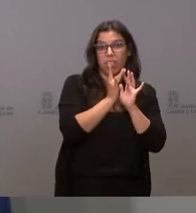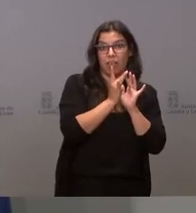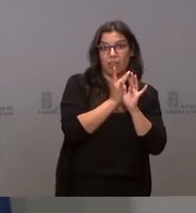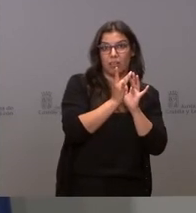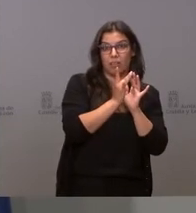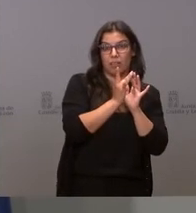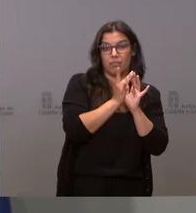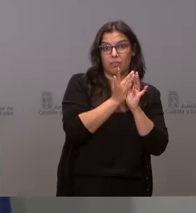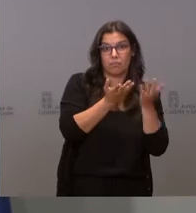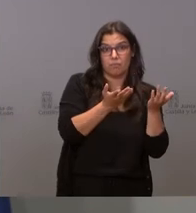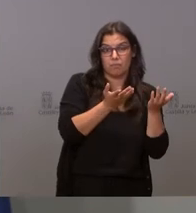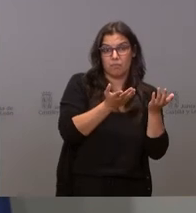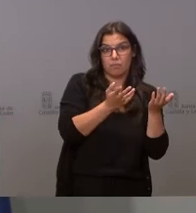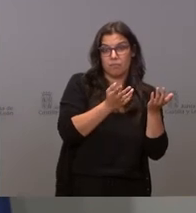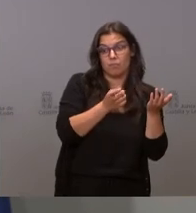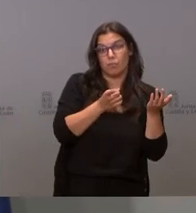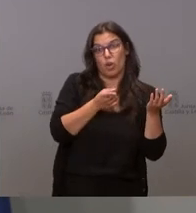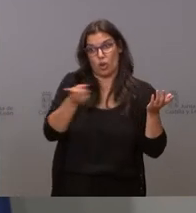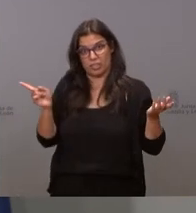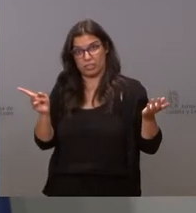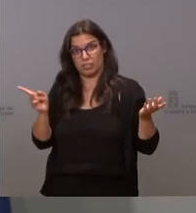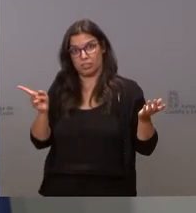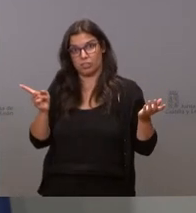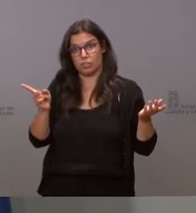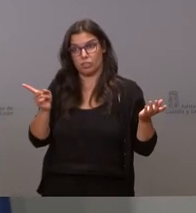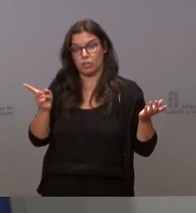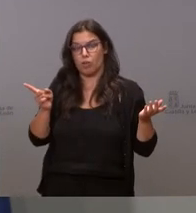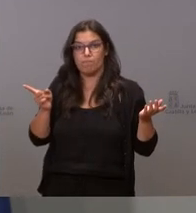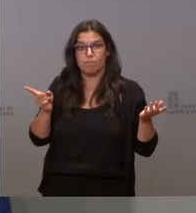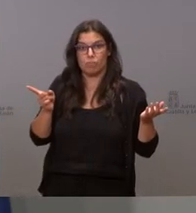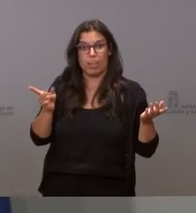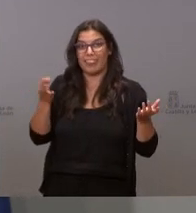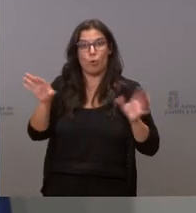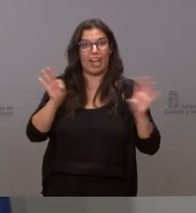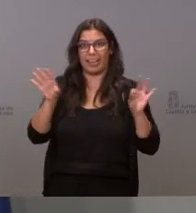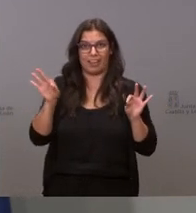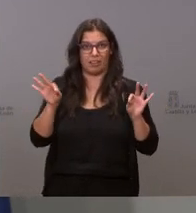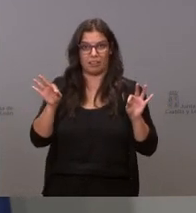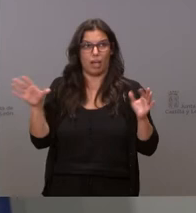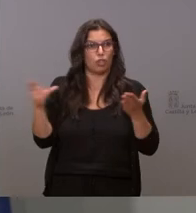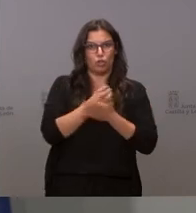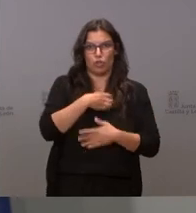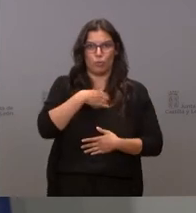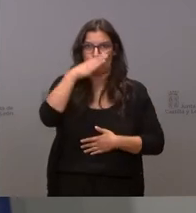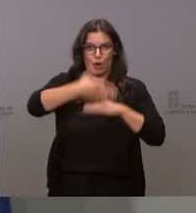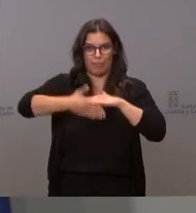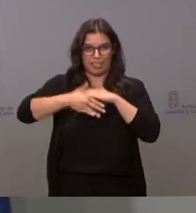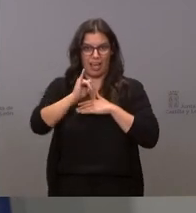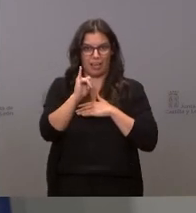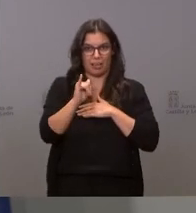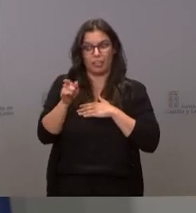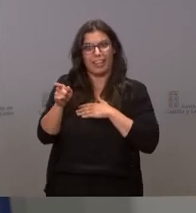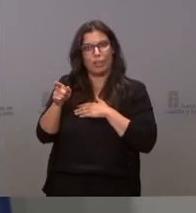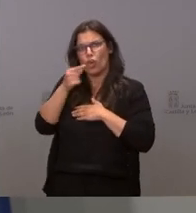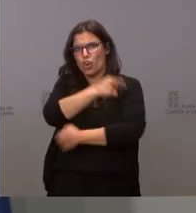más de riesgo y voy a dejar sin vacunar porque no tengo dosis es decir esto es lo que tienen los recursos limitados a un grupo de edad